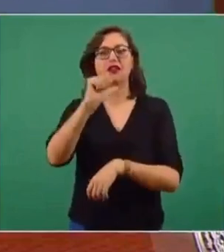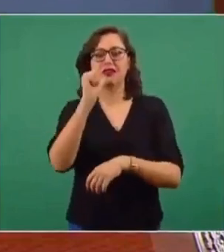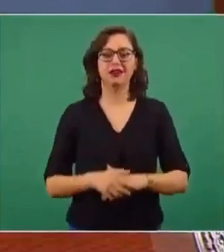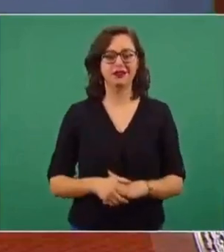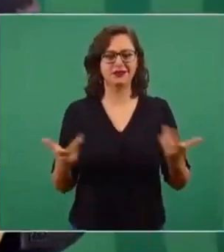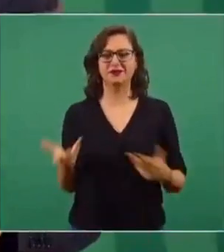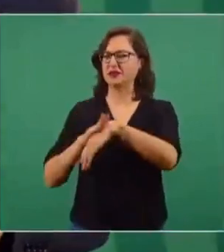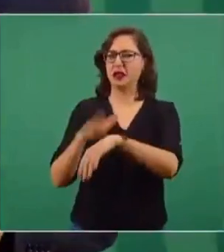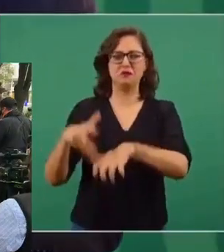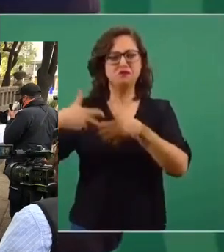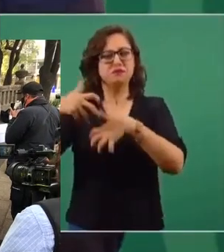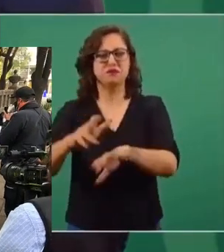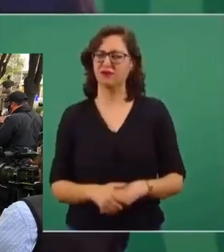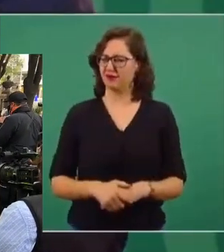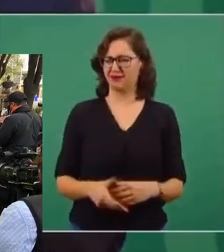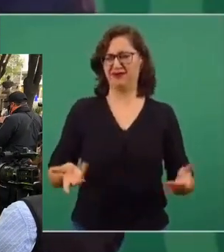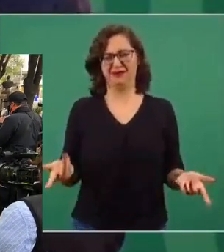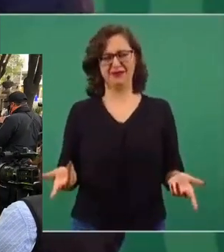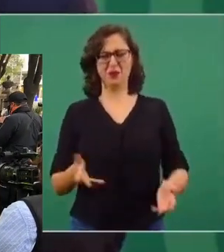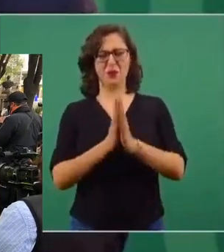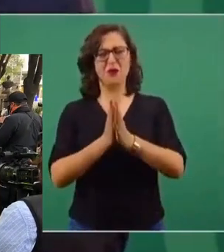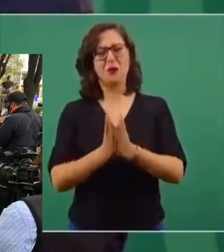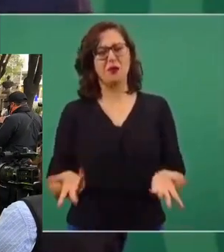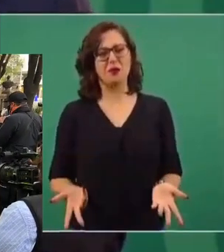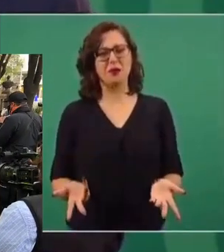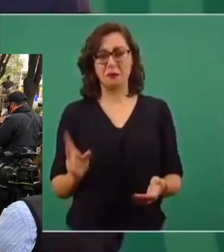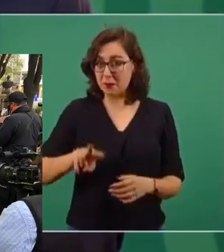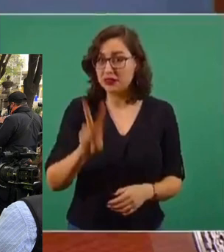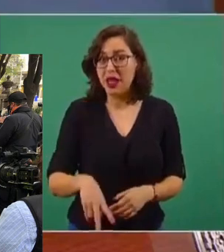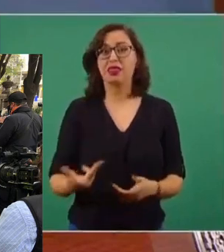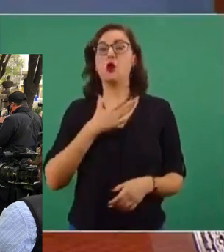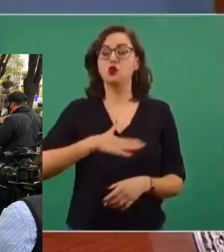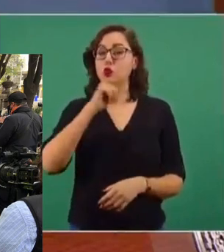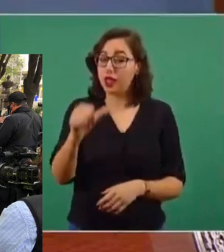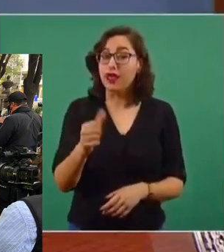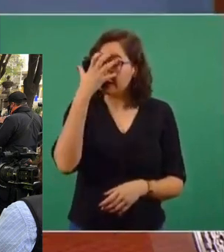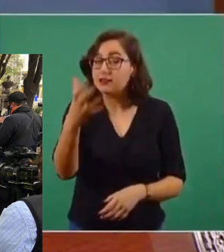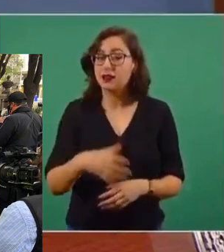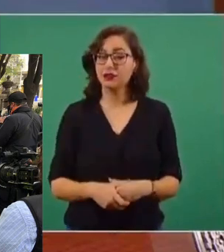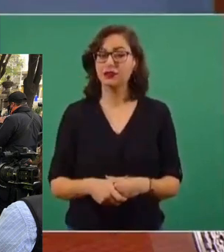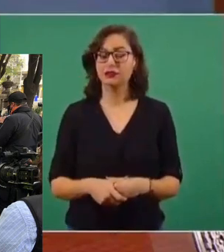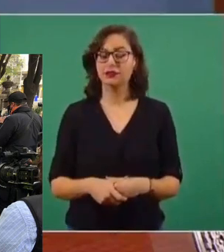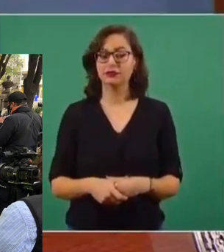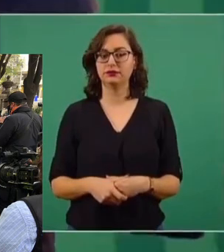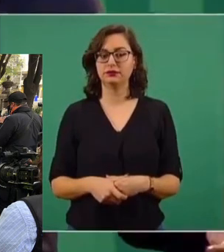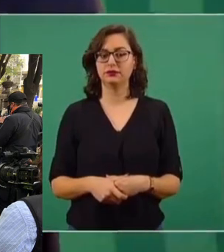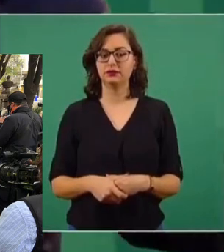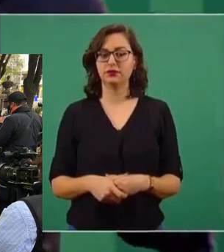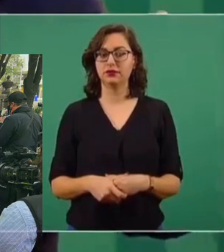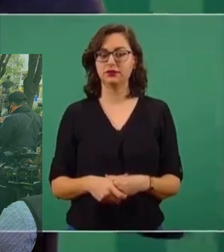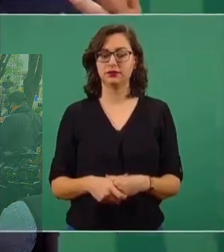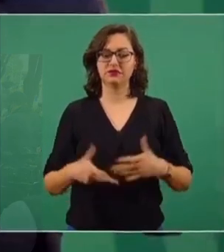ahí están convocando manifestaciones. Si fuese cierto, si fuese injusto lo que estamos haciendo en el gobierno, con toda la propaganda